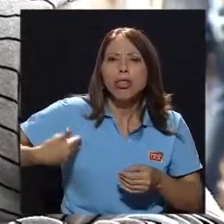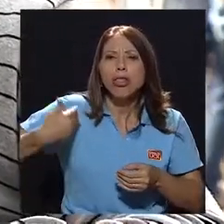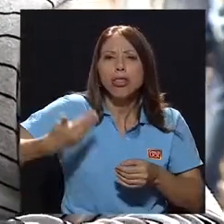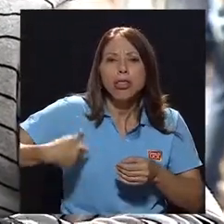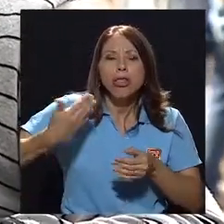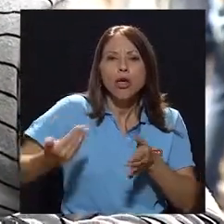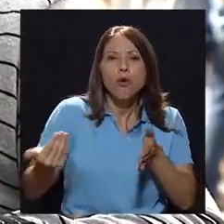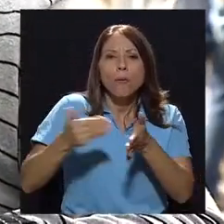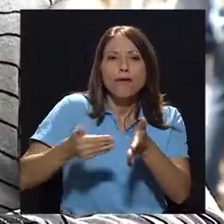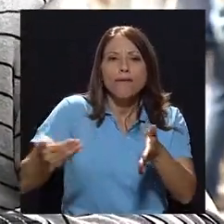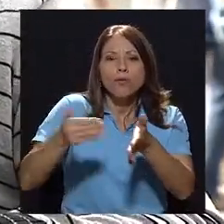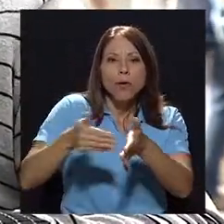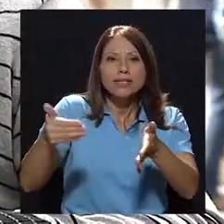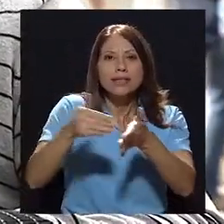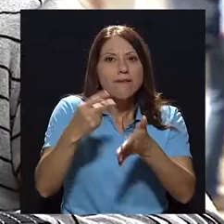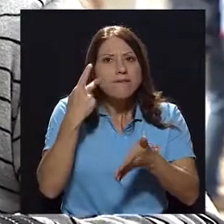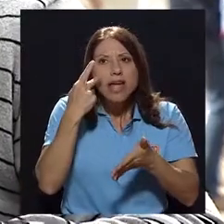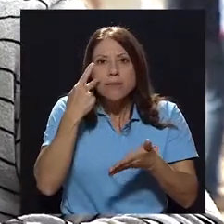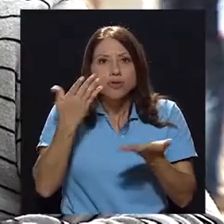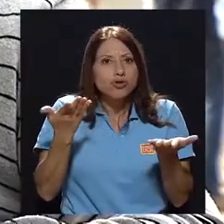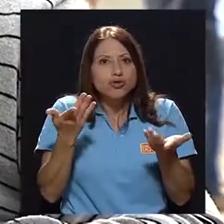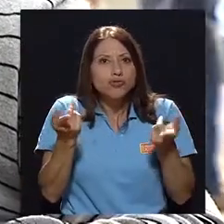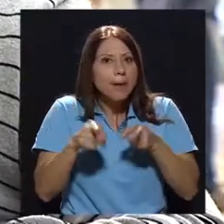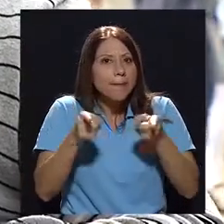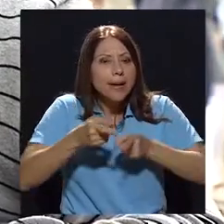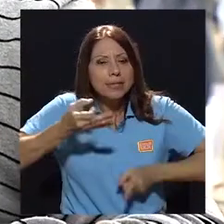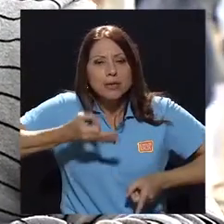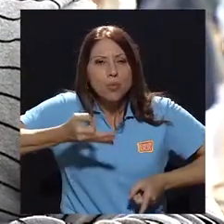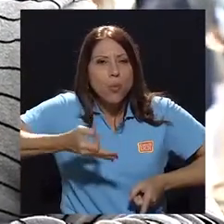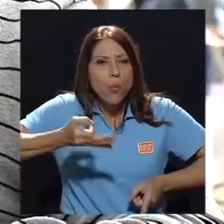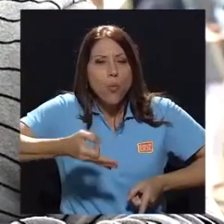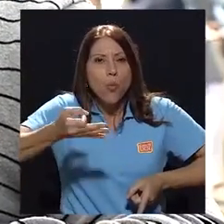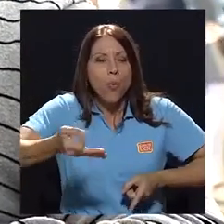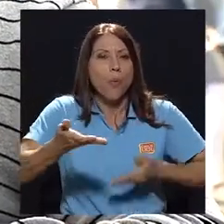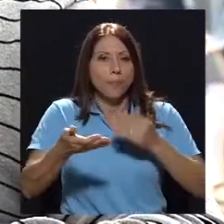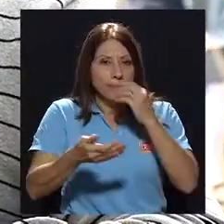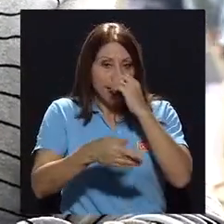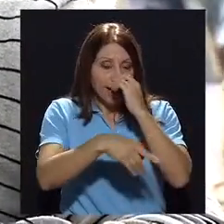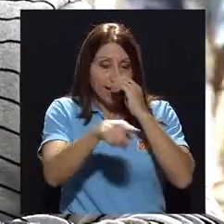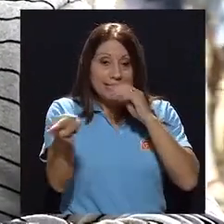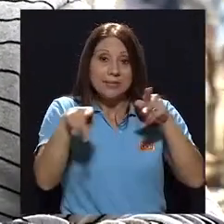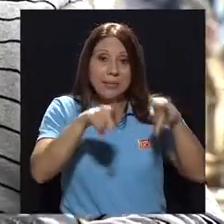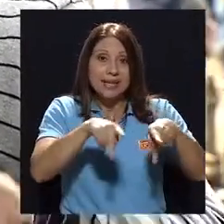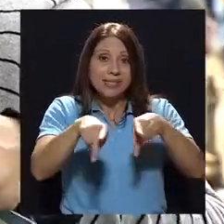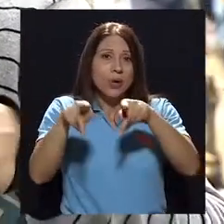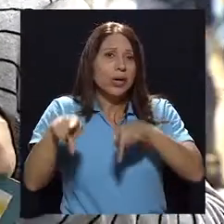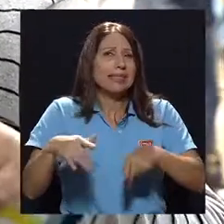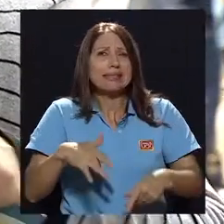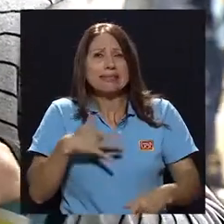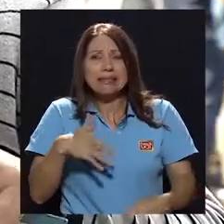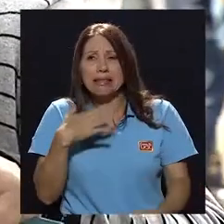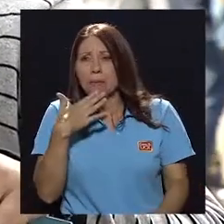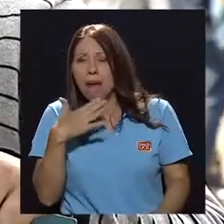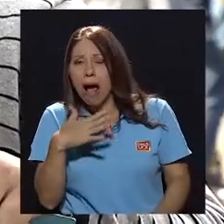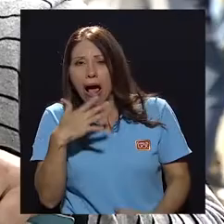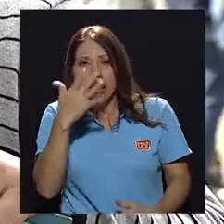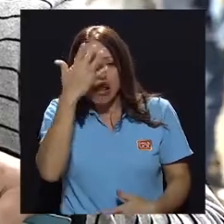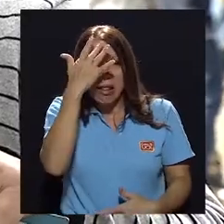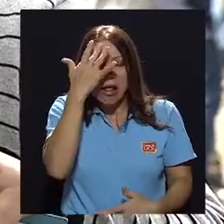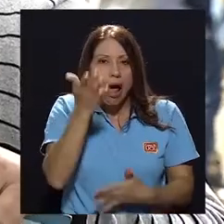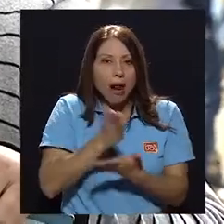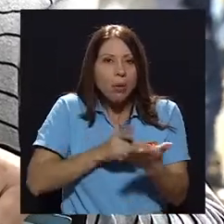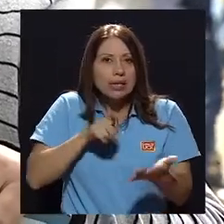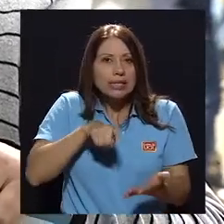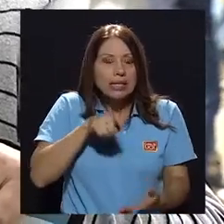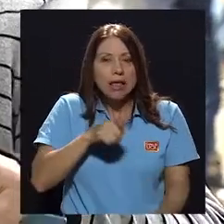en la vida, en la cotidiana, a las personas que, por lo general, se sienten mal, sienten alguna necesidad en salud,